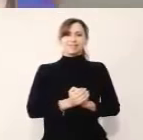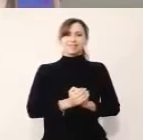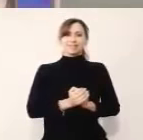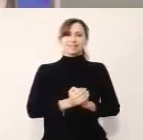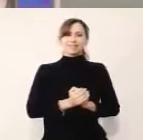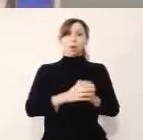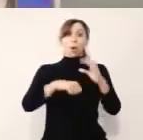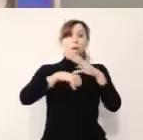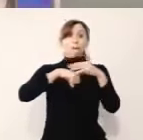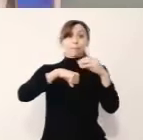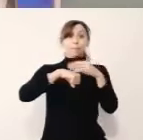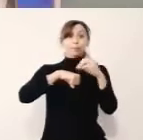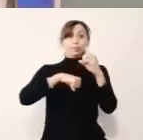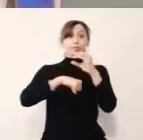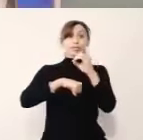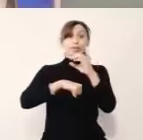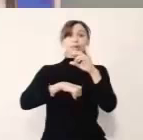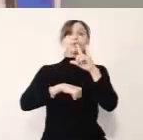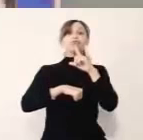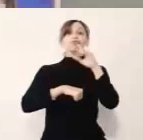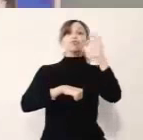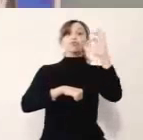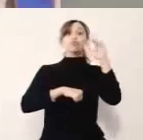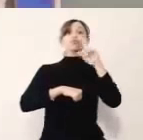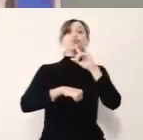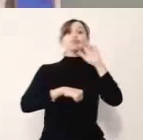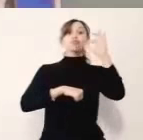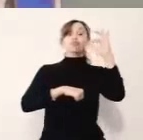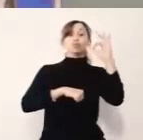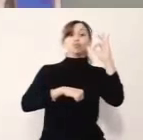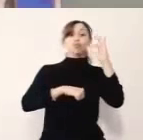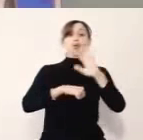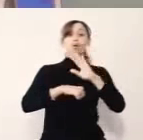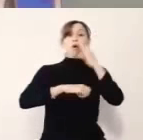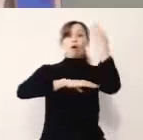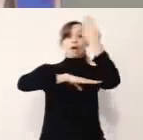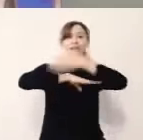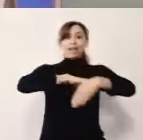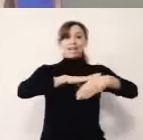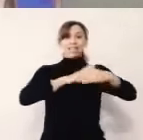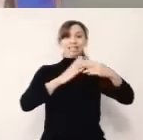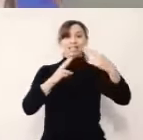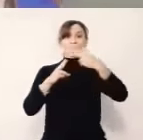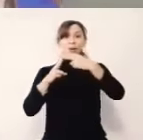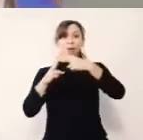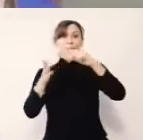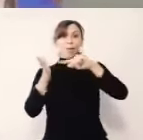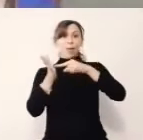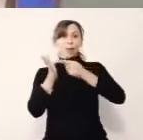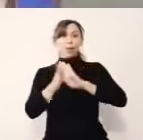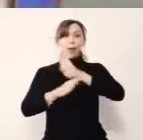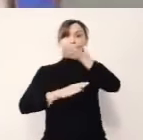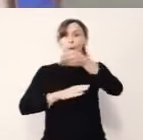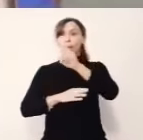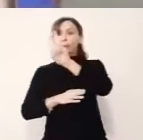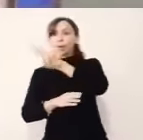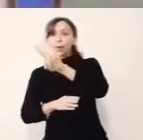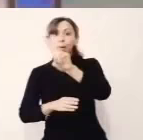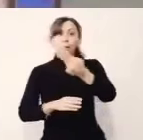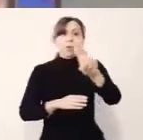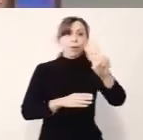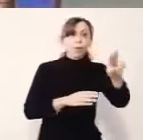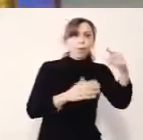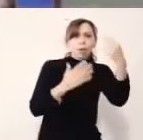Toto el Peludo por la Buenos Aires cruzó Cosas muy bonitas él se